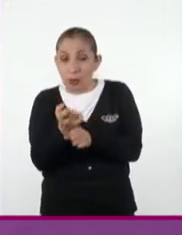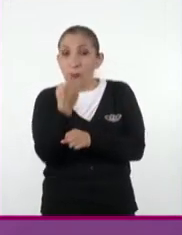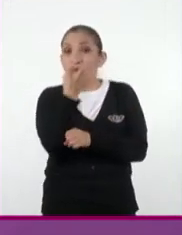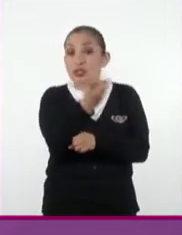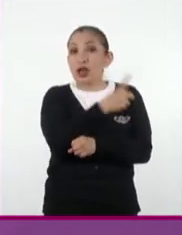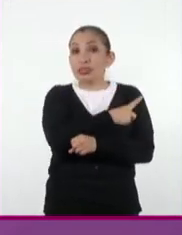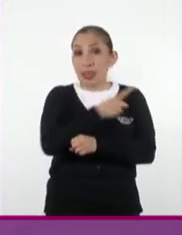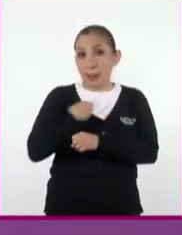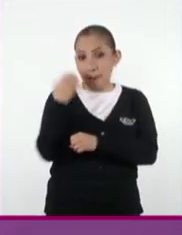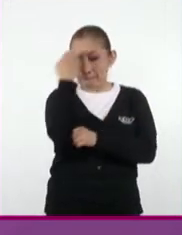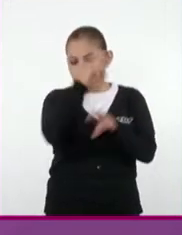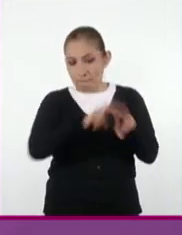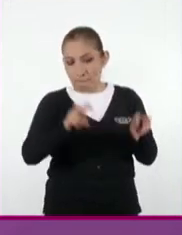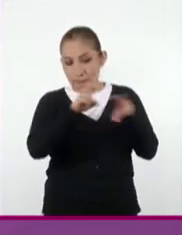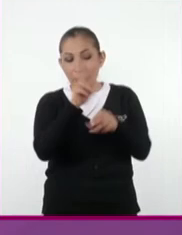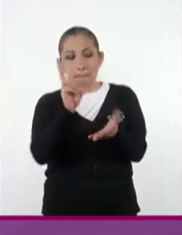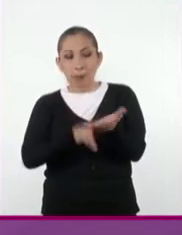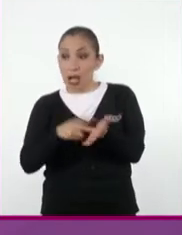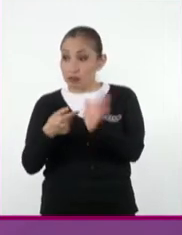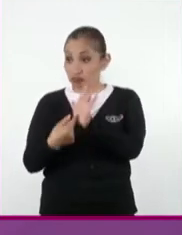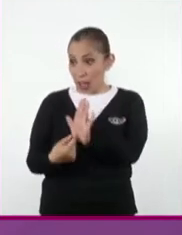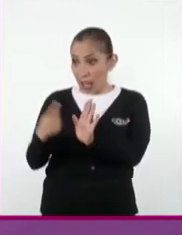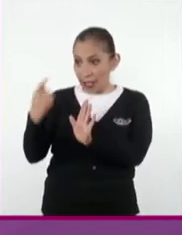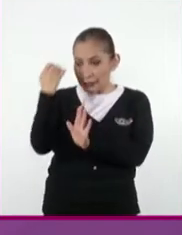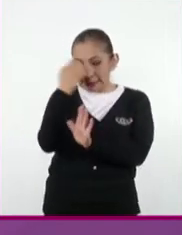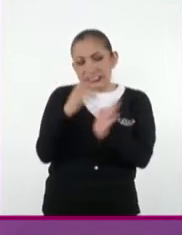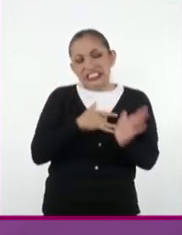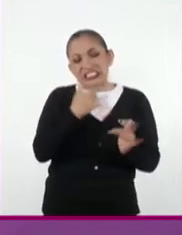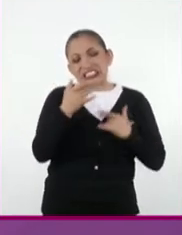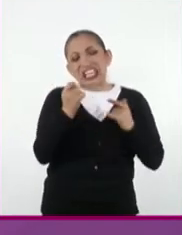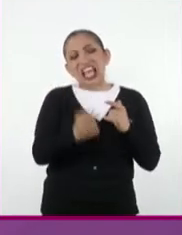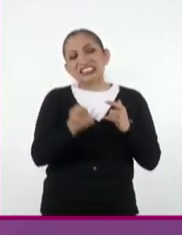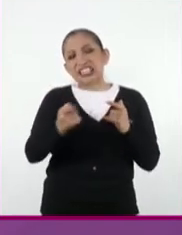ello deben ser analizadas, validadas e interpretadas.